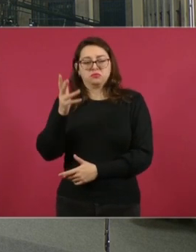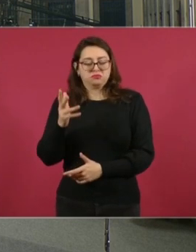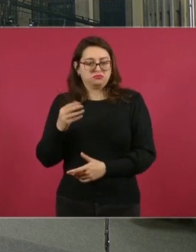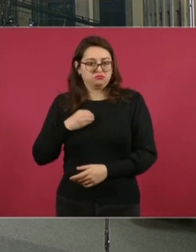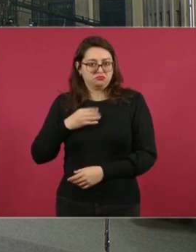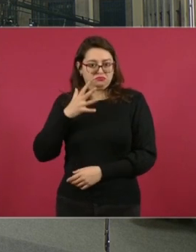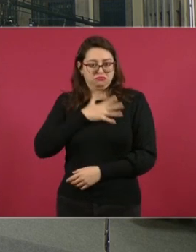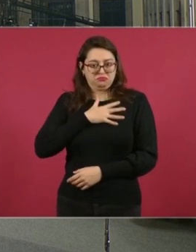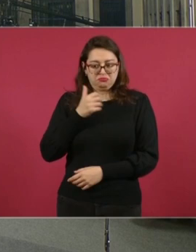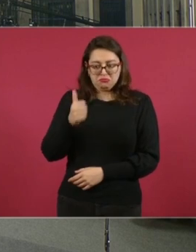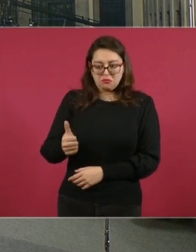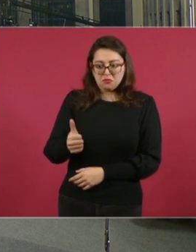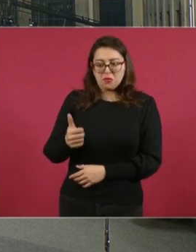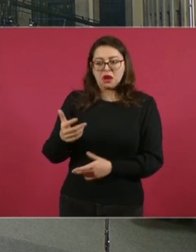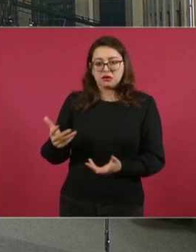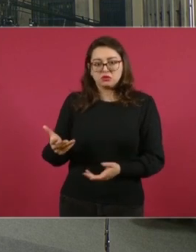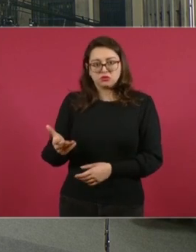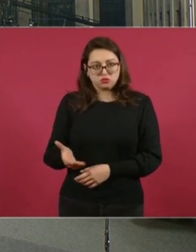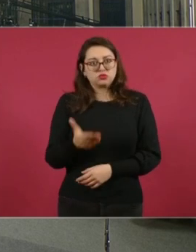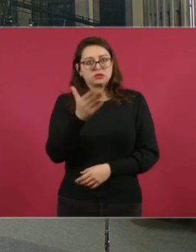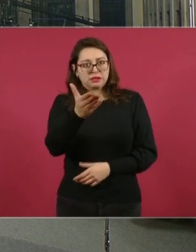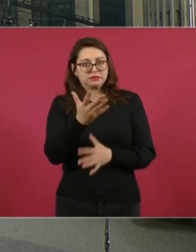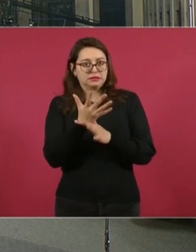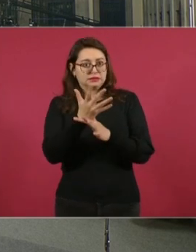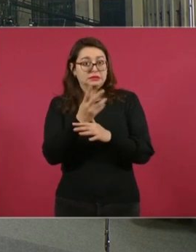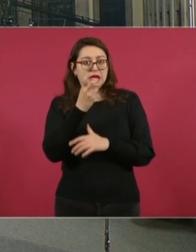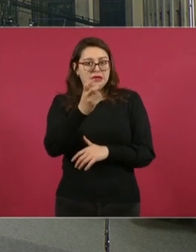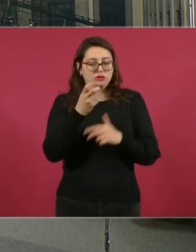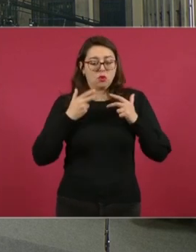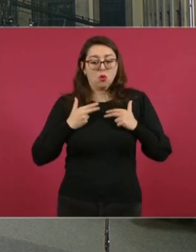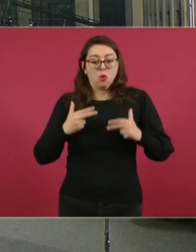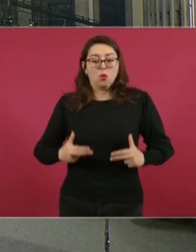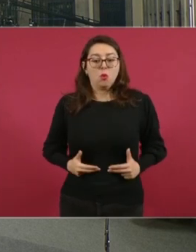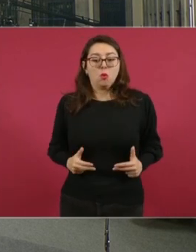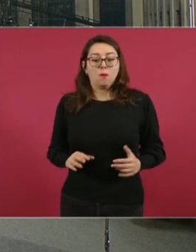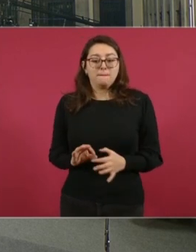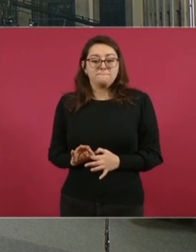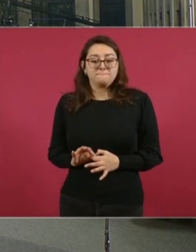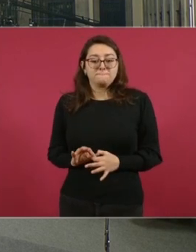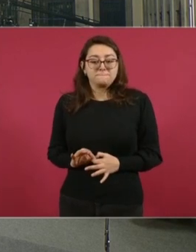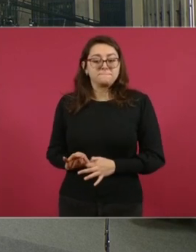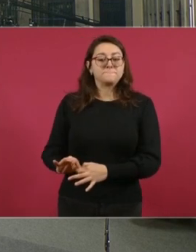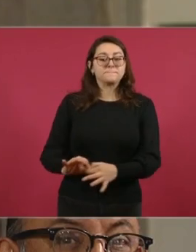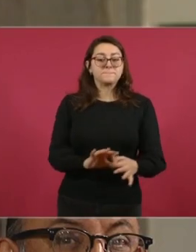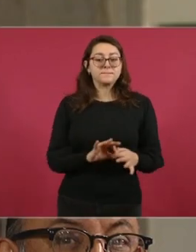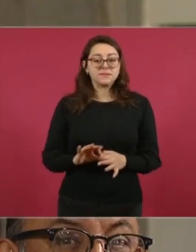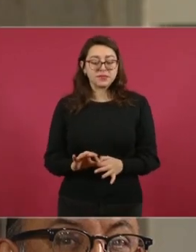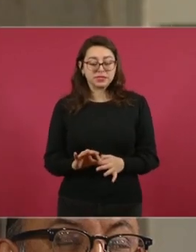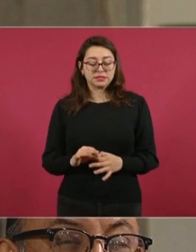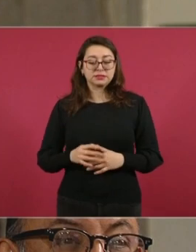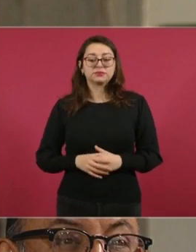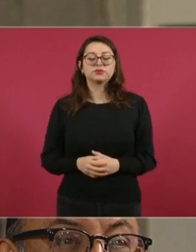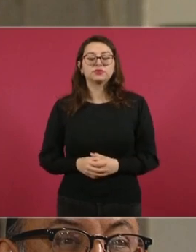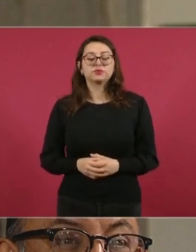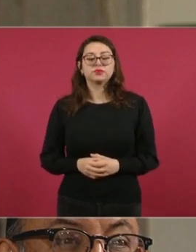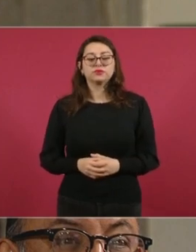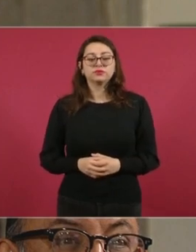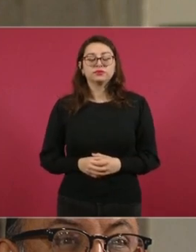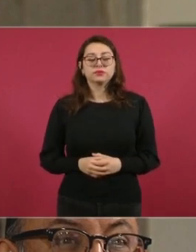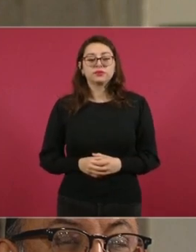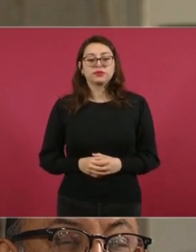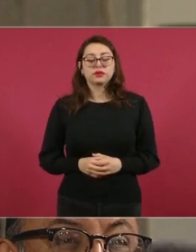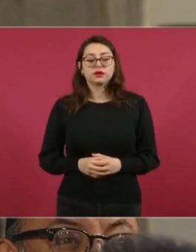Es parte de lo que usted define justamente como el humanismo. Se le preguntó hace unos días si iba a incluir usted en sus